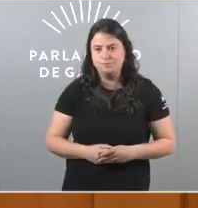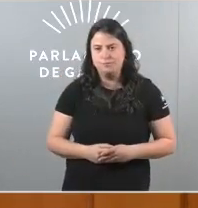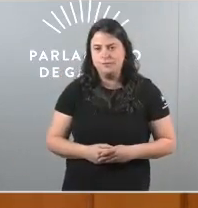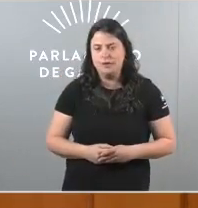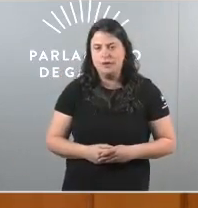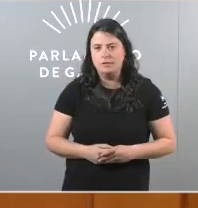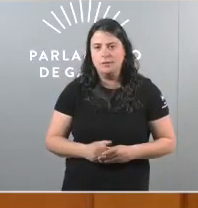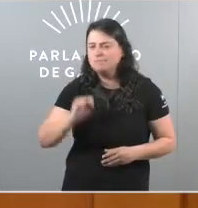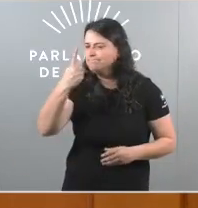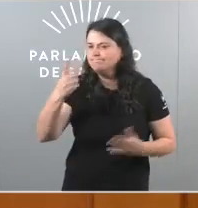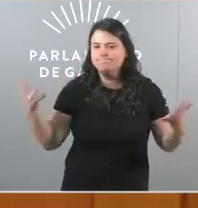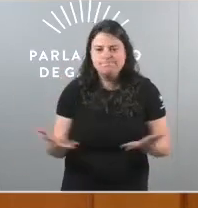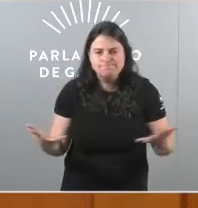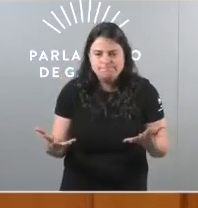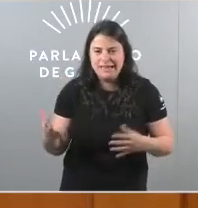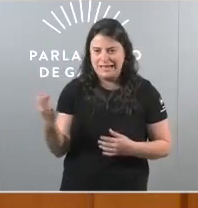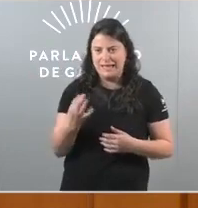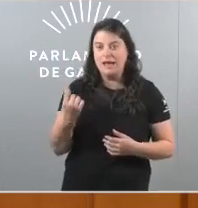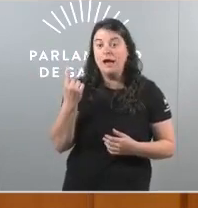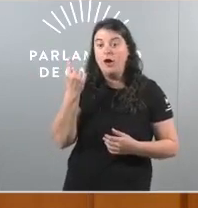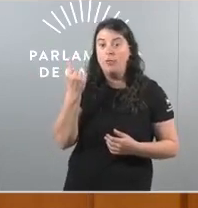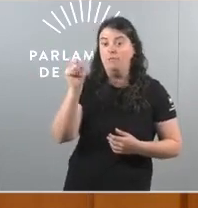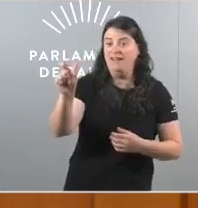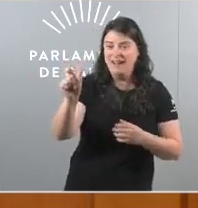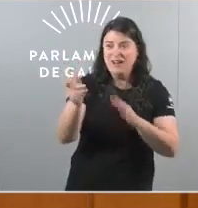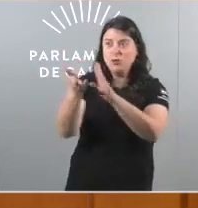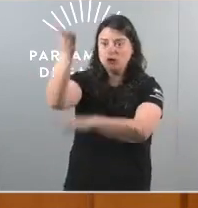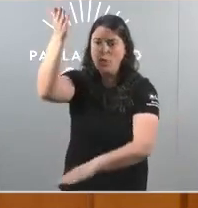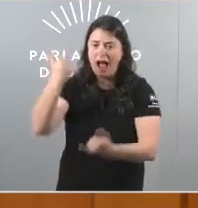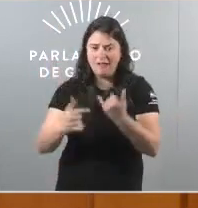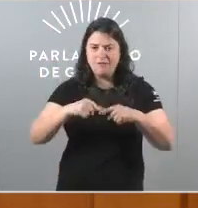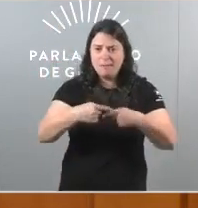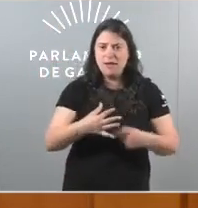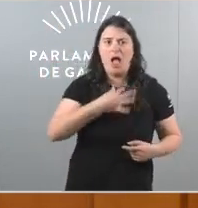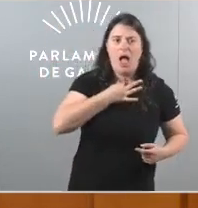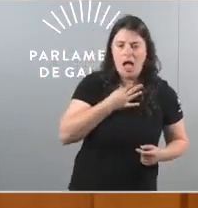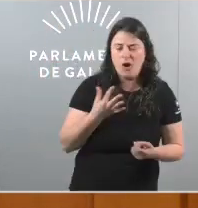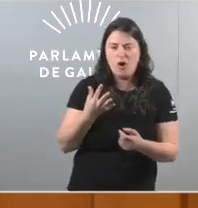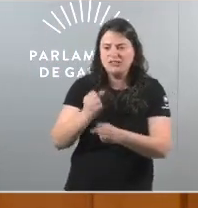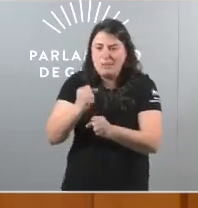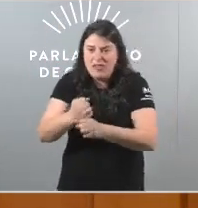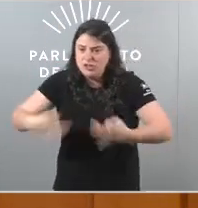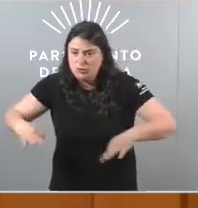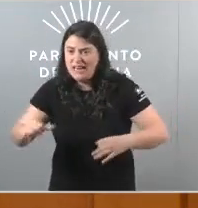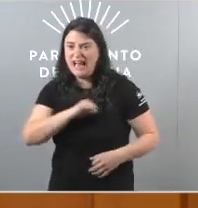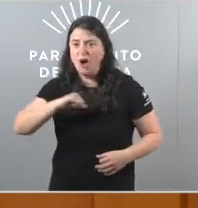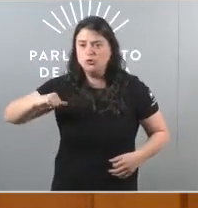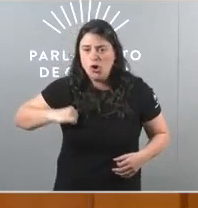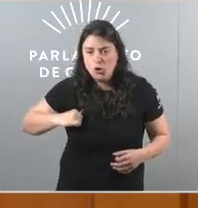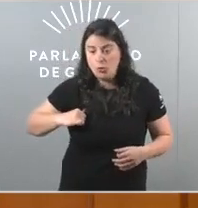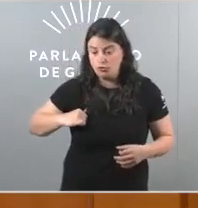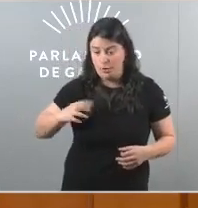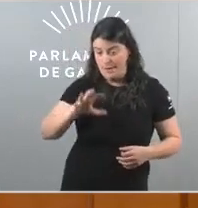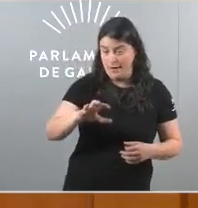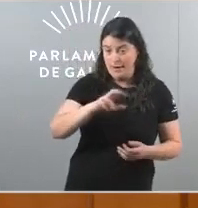urgente unha escalada de prezos que está fogando as familias a clase traballadora os autónomos e as autónomas deste